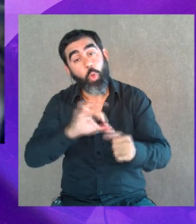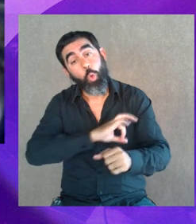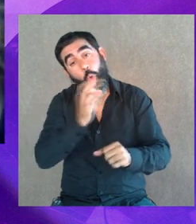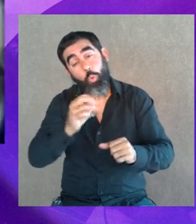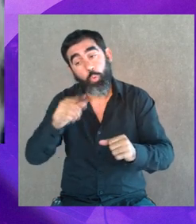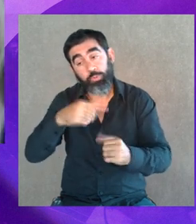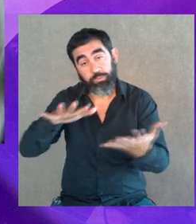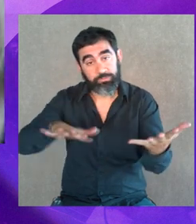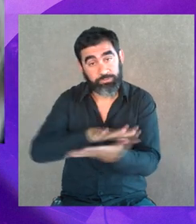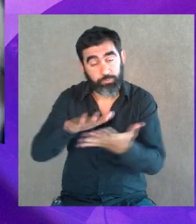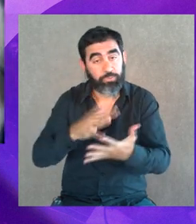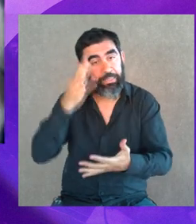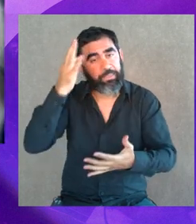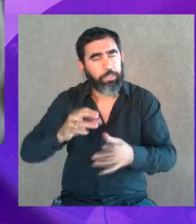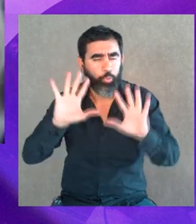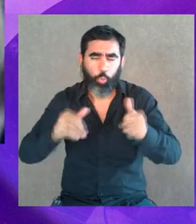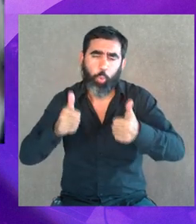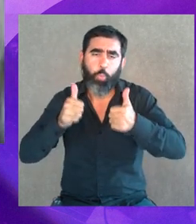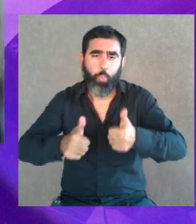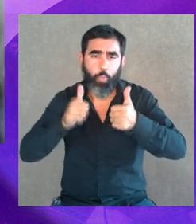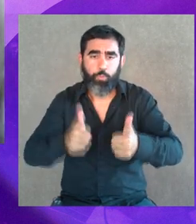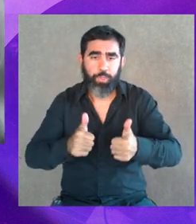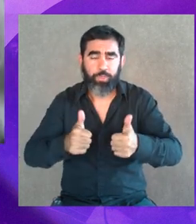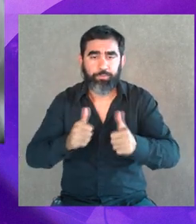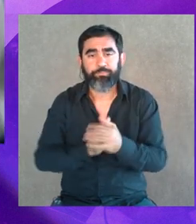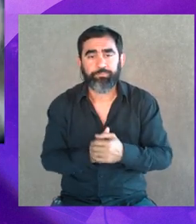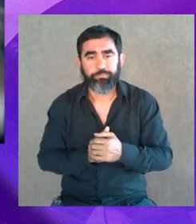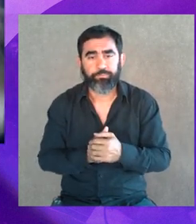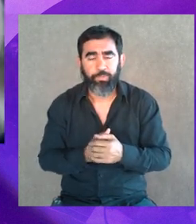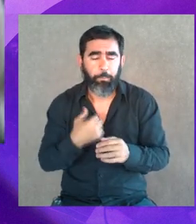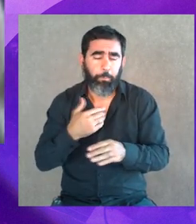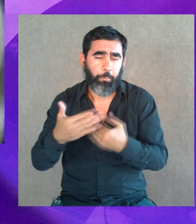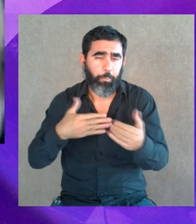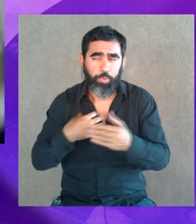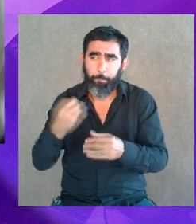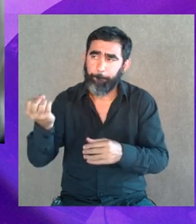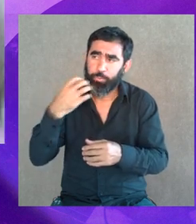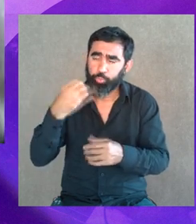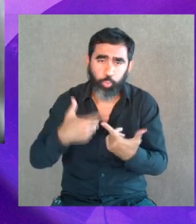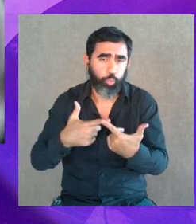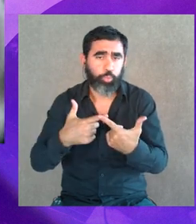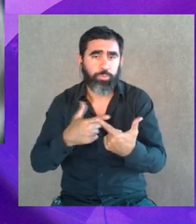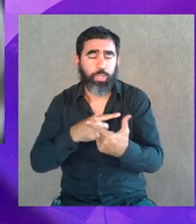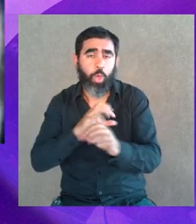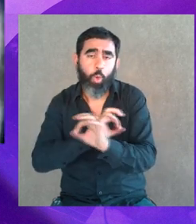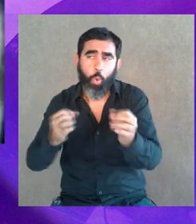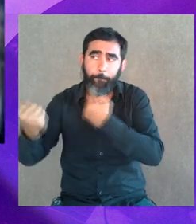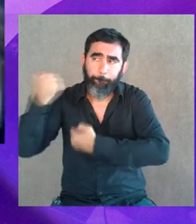Hay otras que creen que está todo bien, aunque sean objeto de insulto, o de